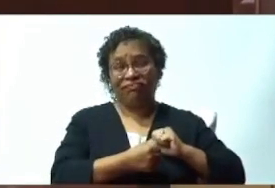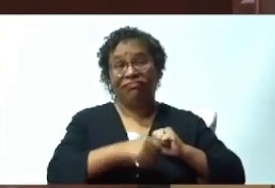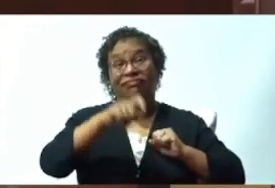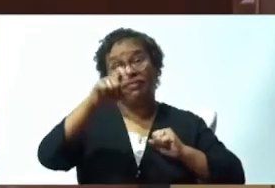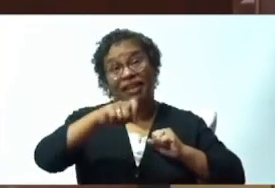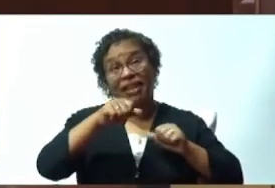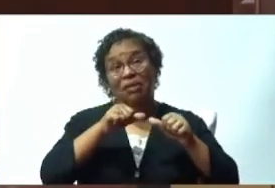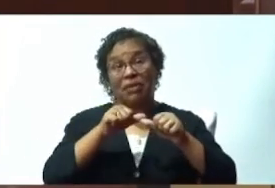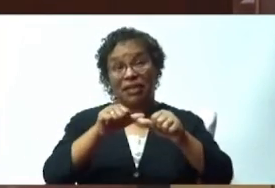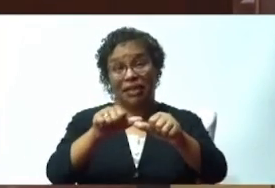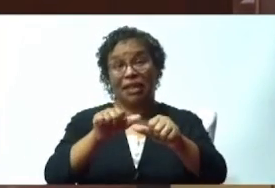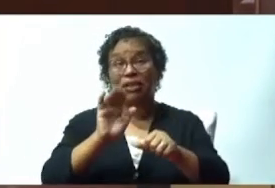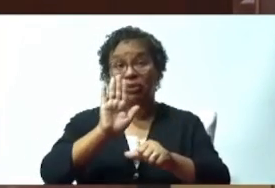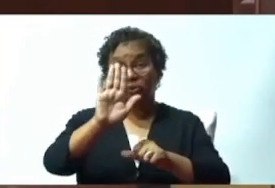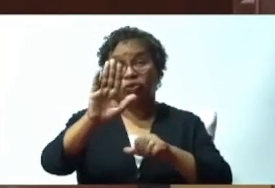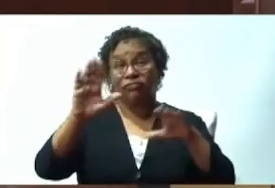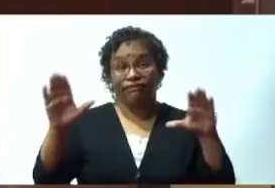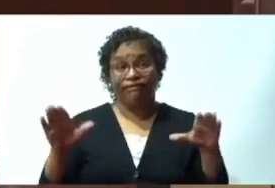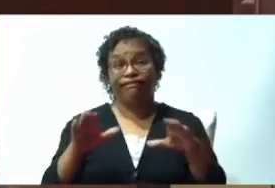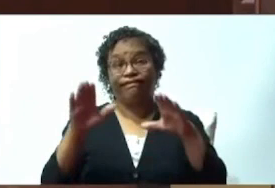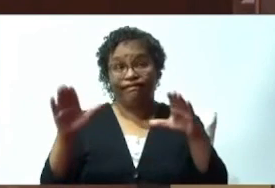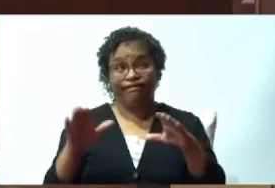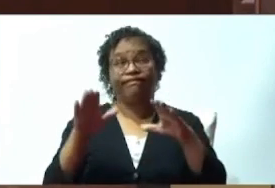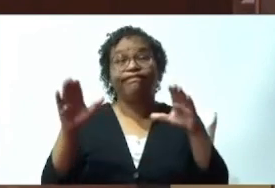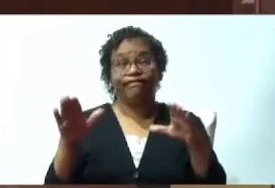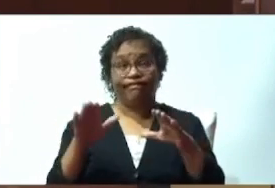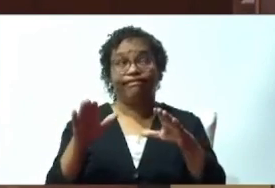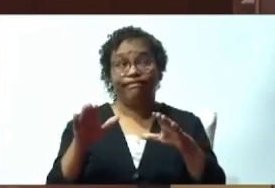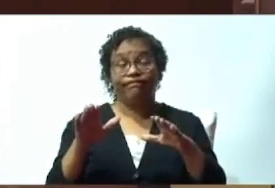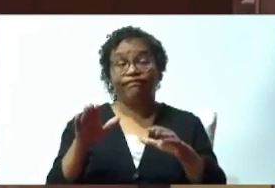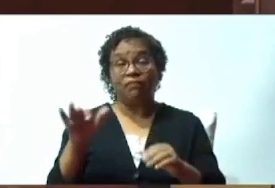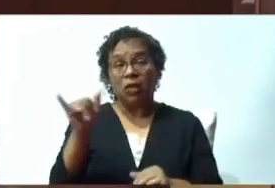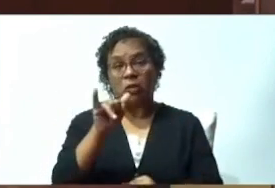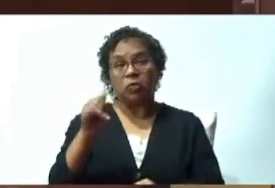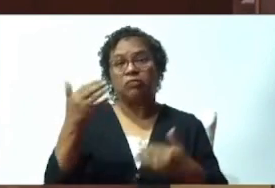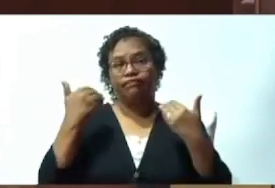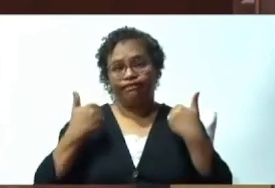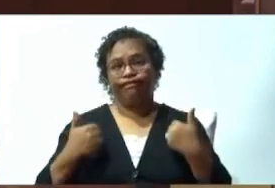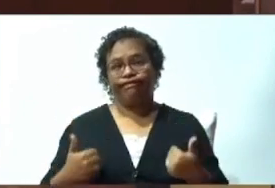la circunstancia en el momento. Ese es mi caso.